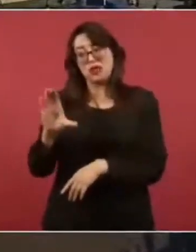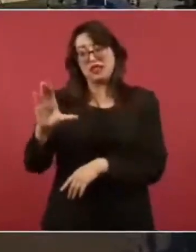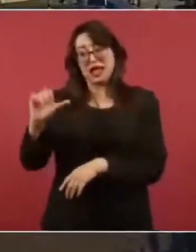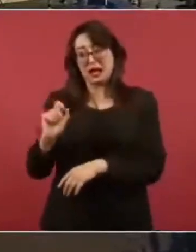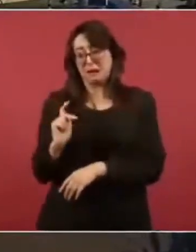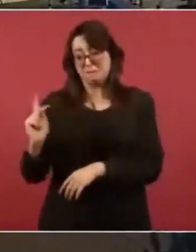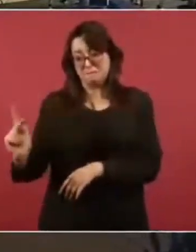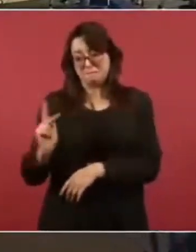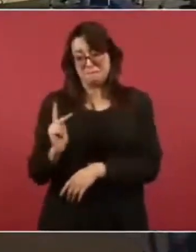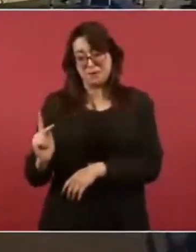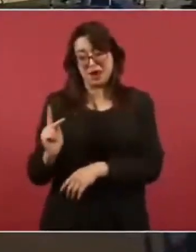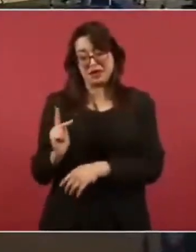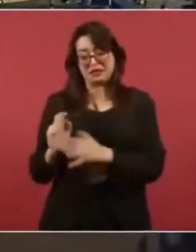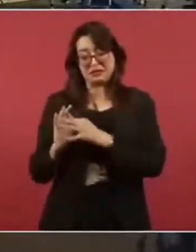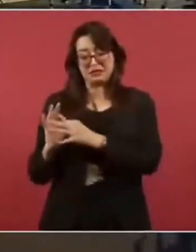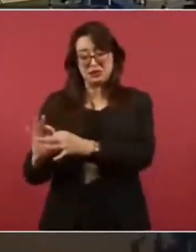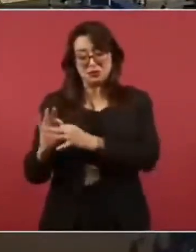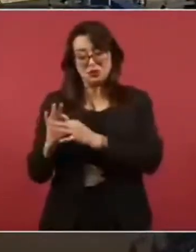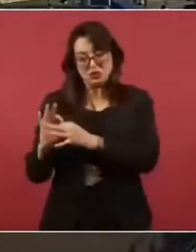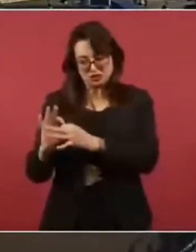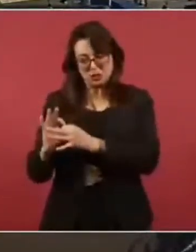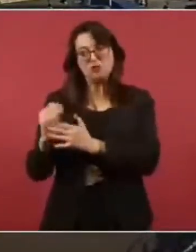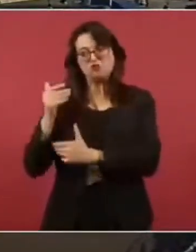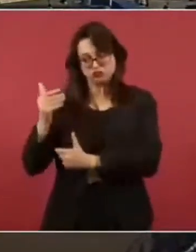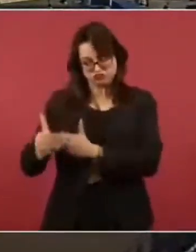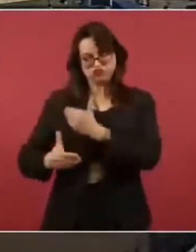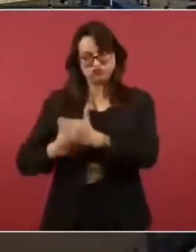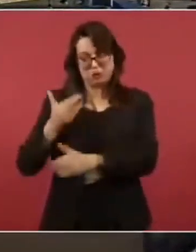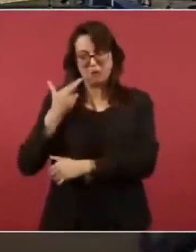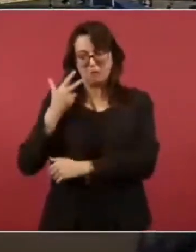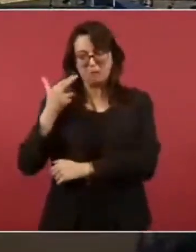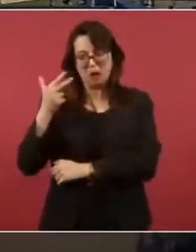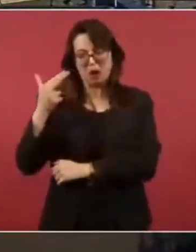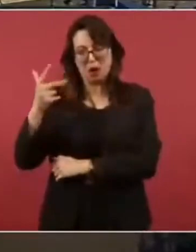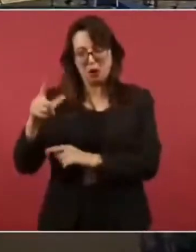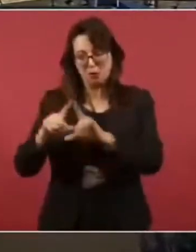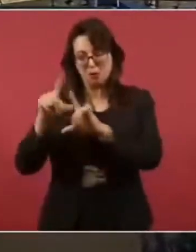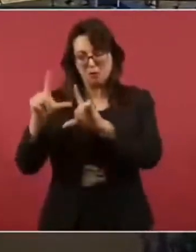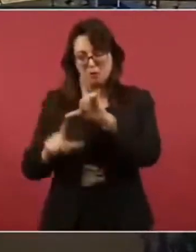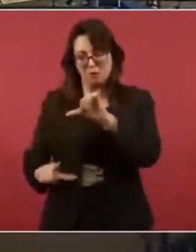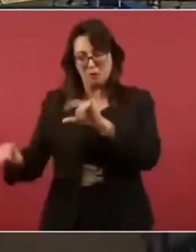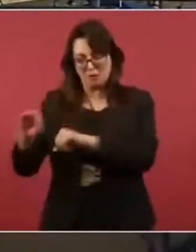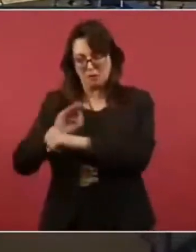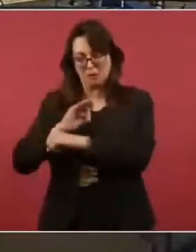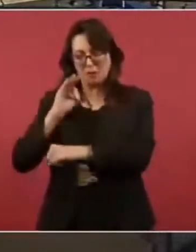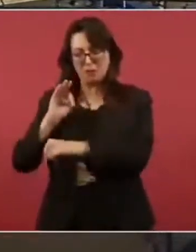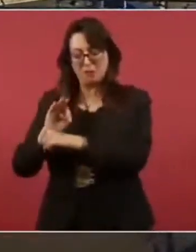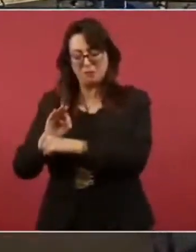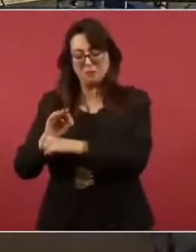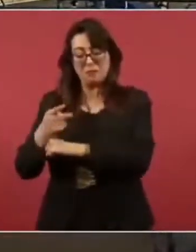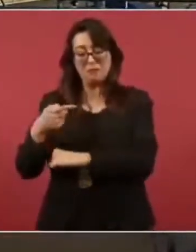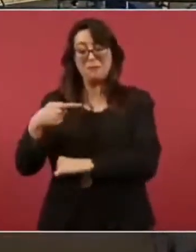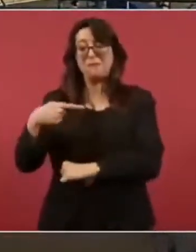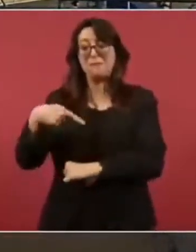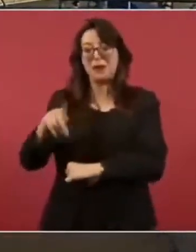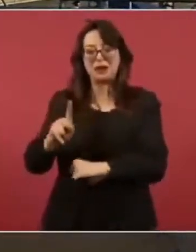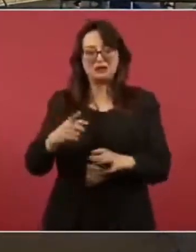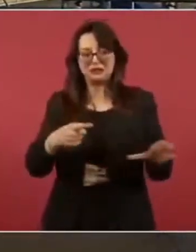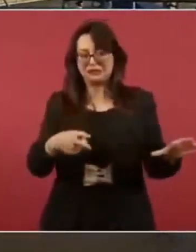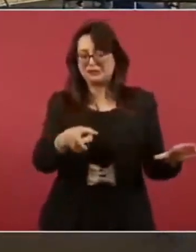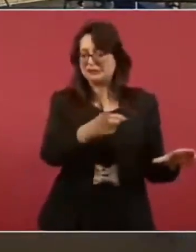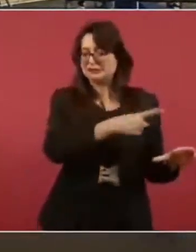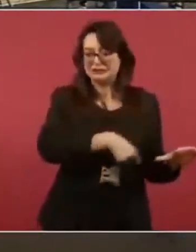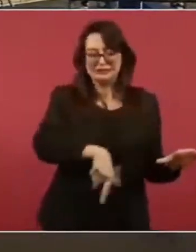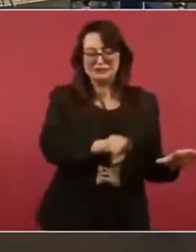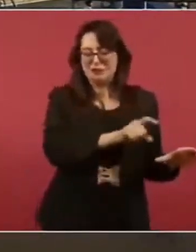profundizar la política social y nacionalista. Siempre se ha hablado de que el